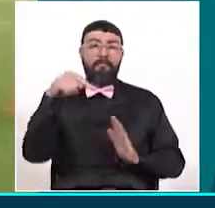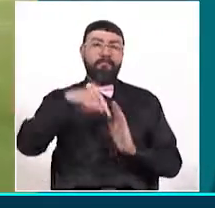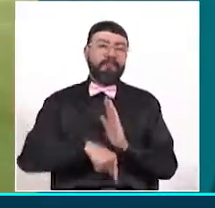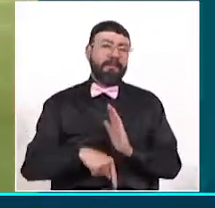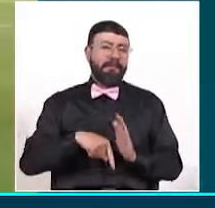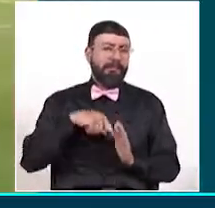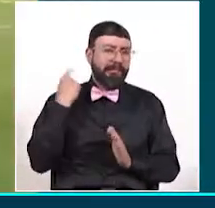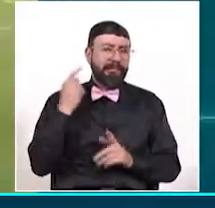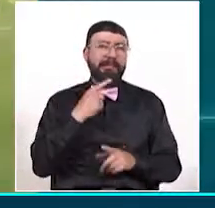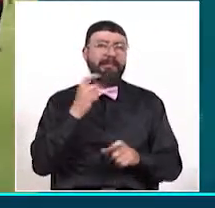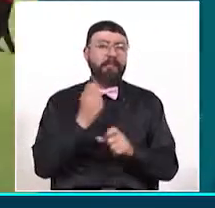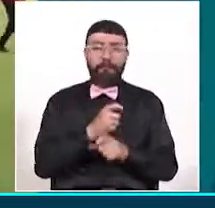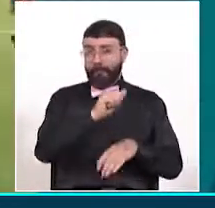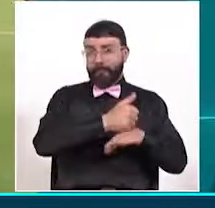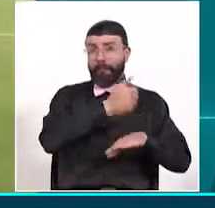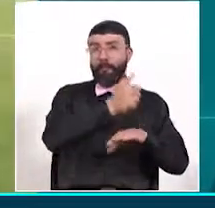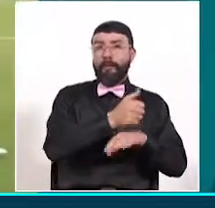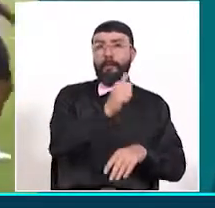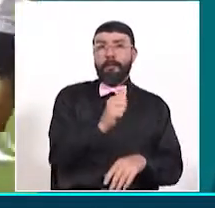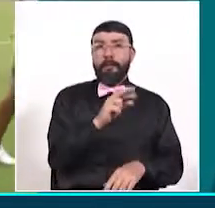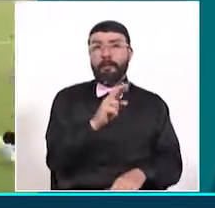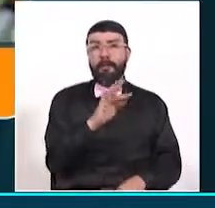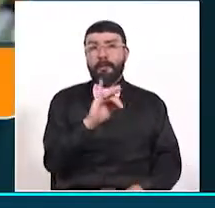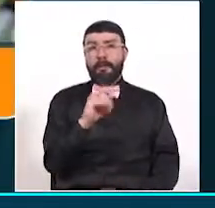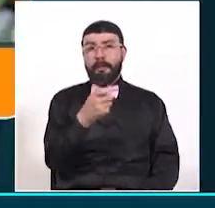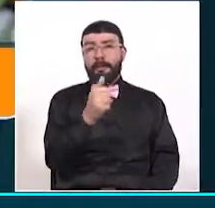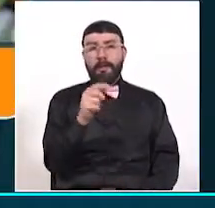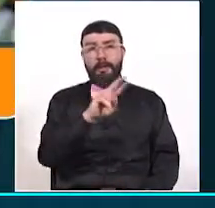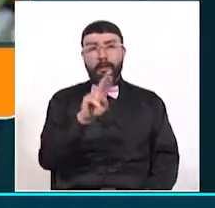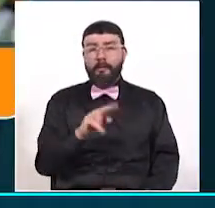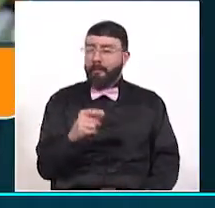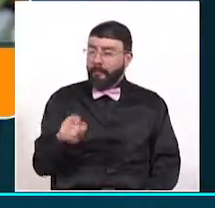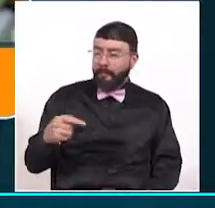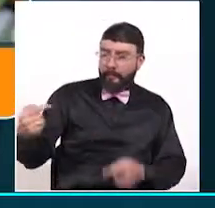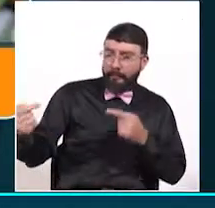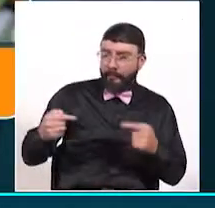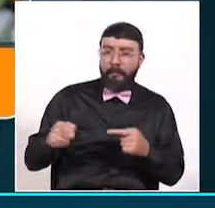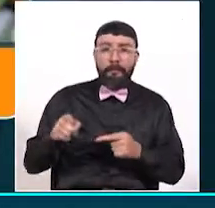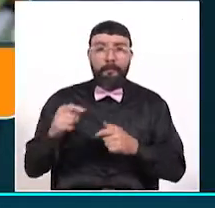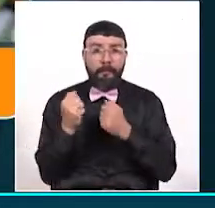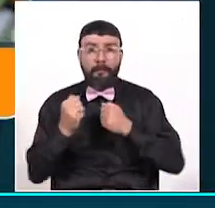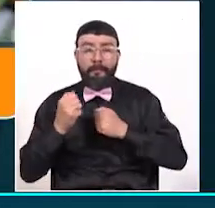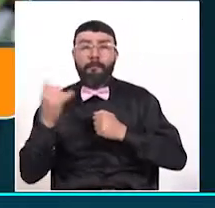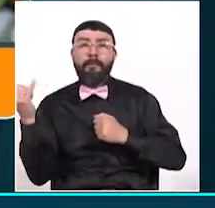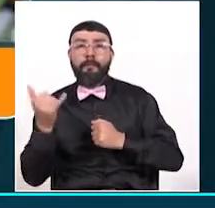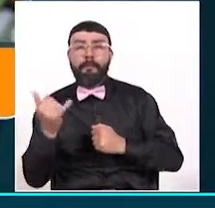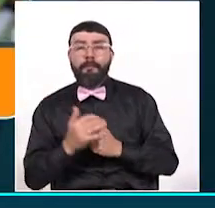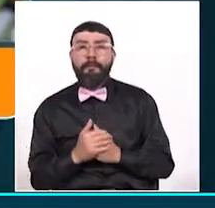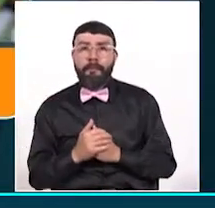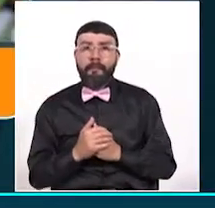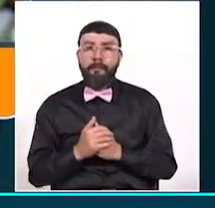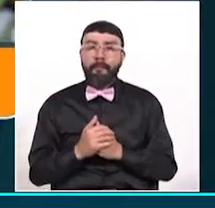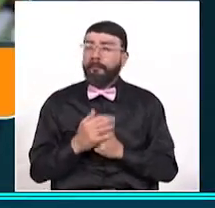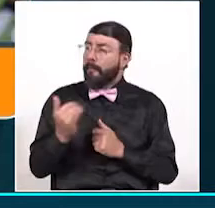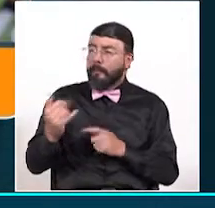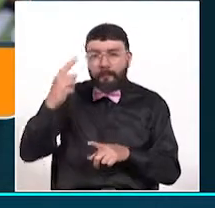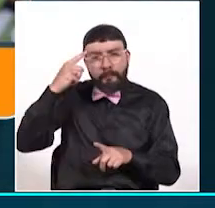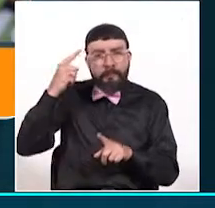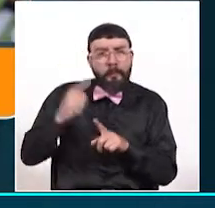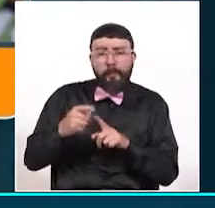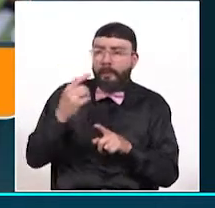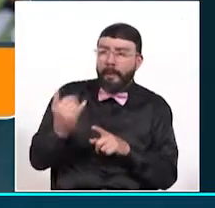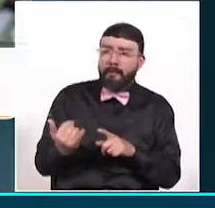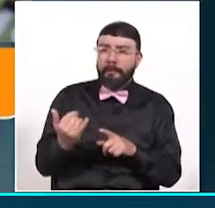Artiga se prepara para afrontar su partido frente a Millonarios. El punto del otro día creo que se dio también al equilibrio,